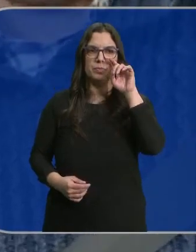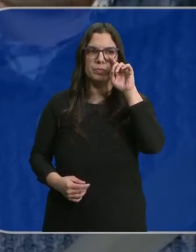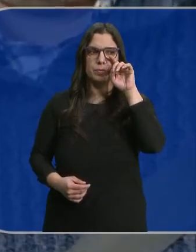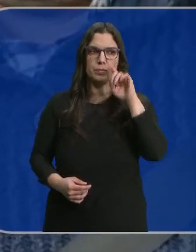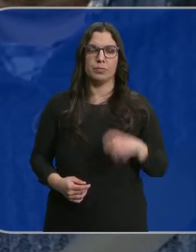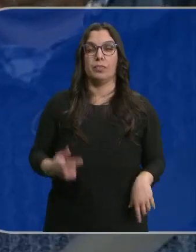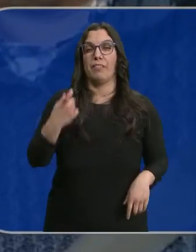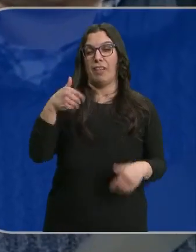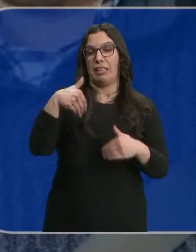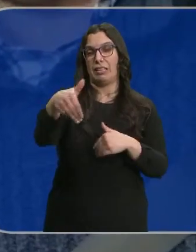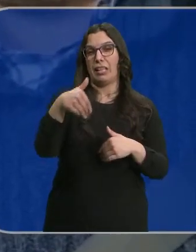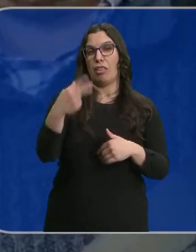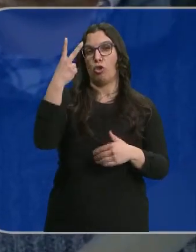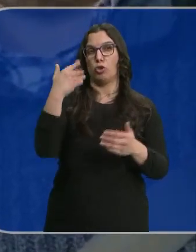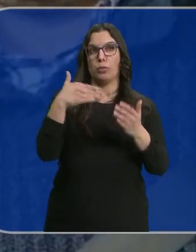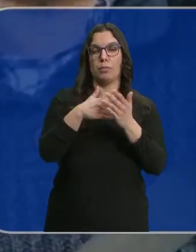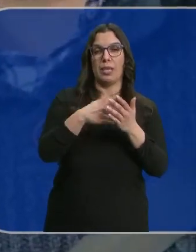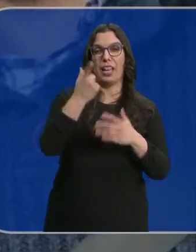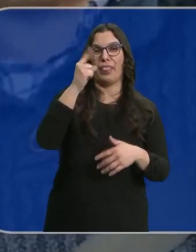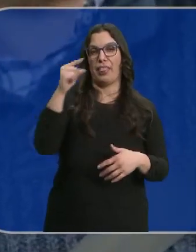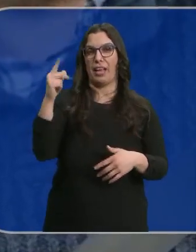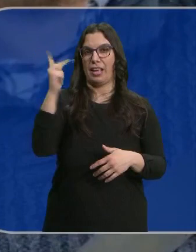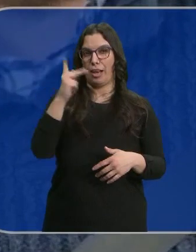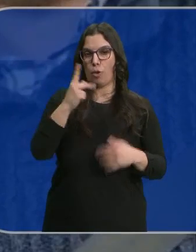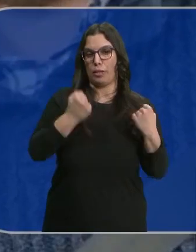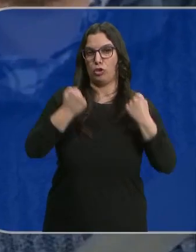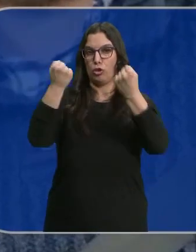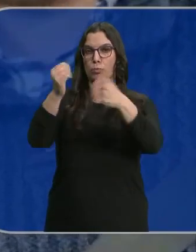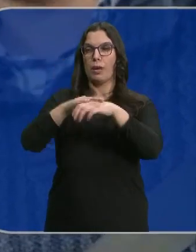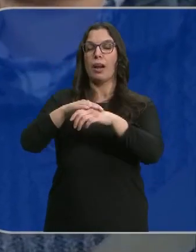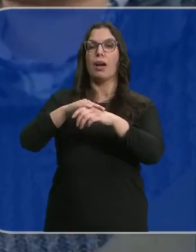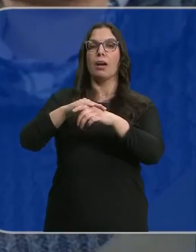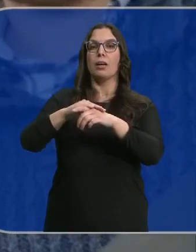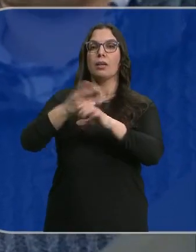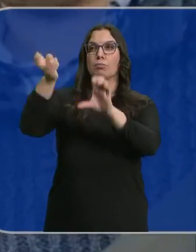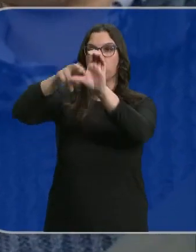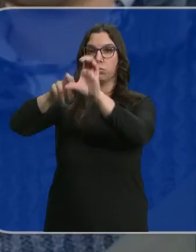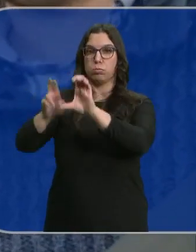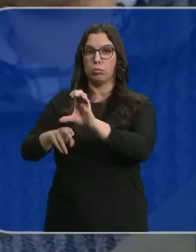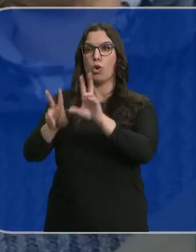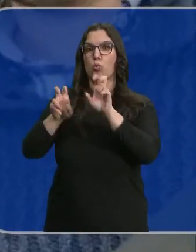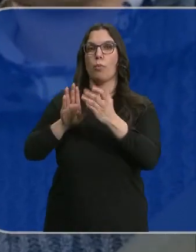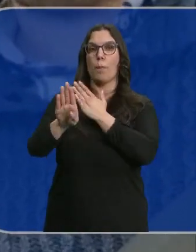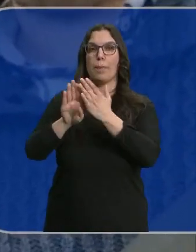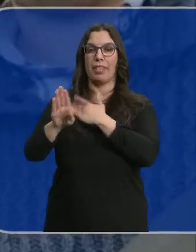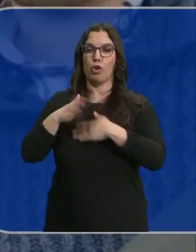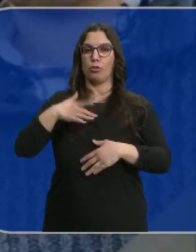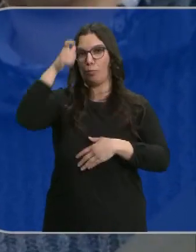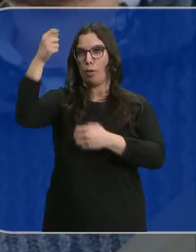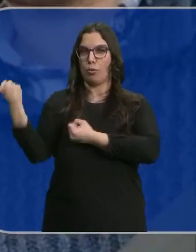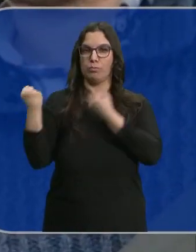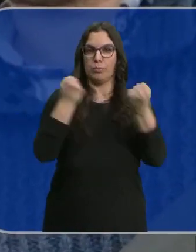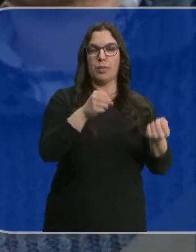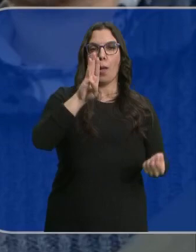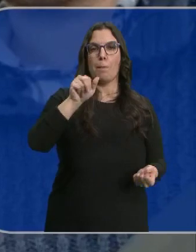Nos quedan por delante cerca de 2.100 kilómetros para recoger a nuestros nuevos vecinos de Paredes de